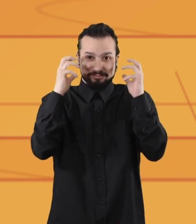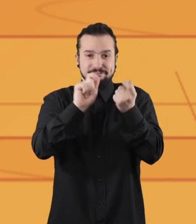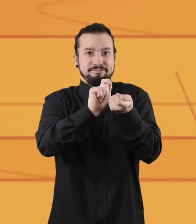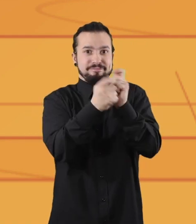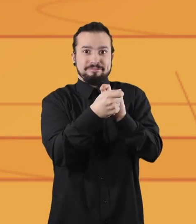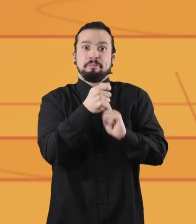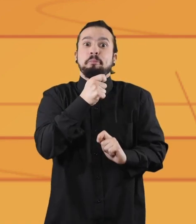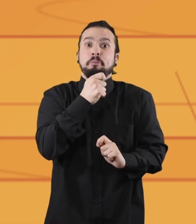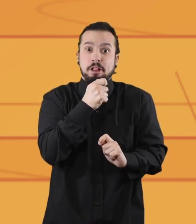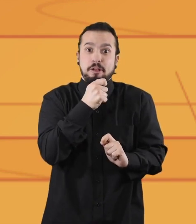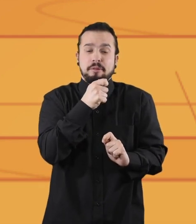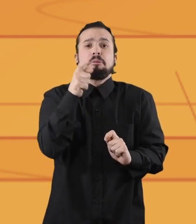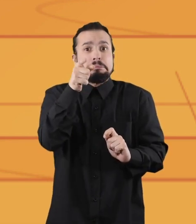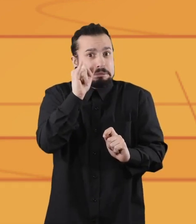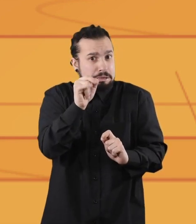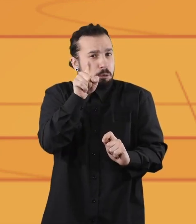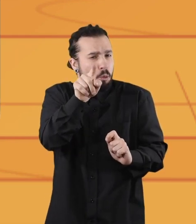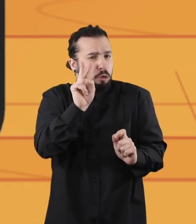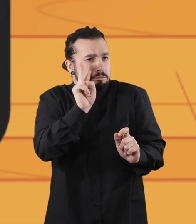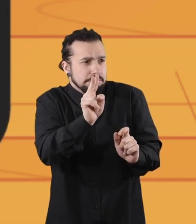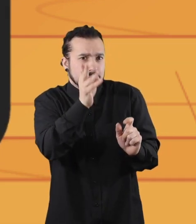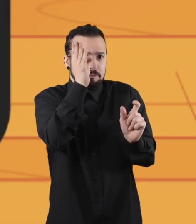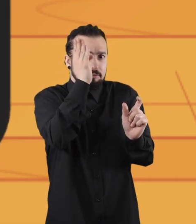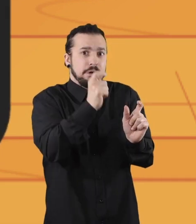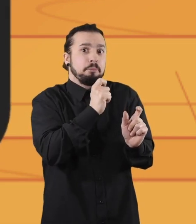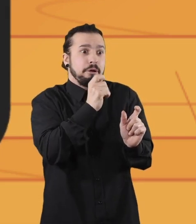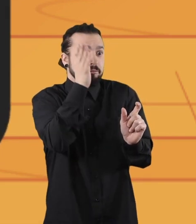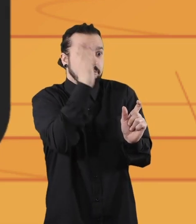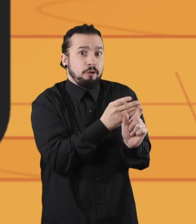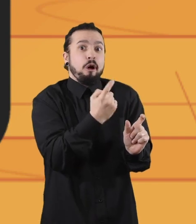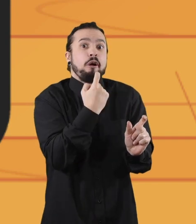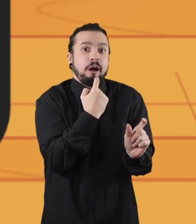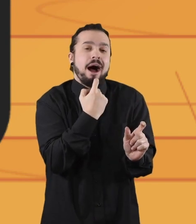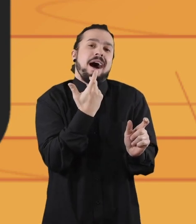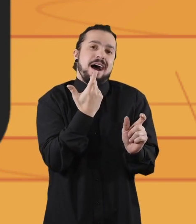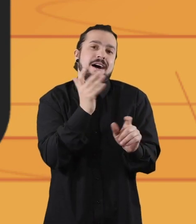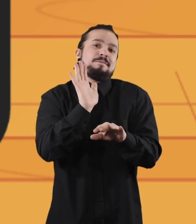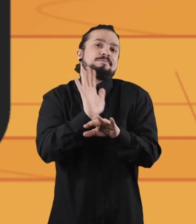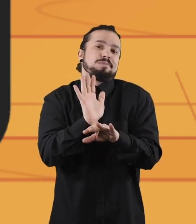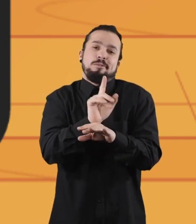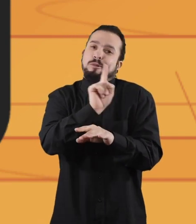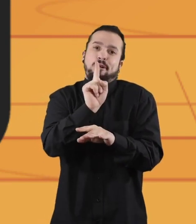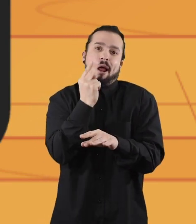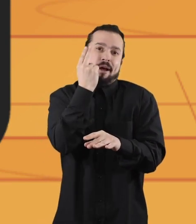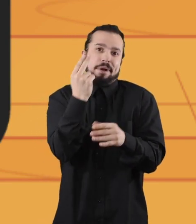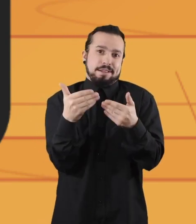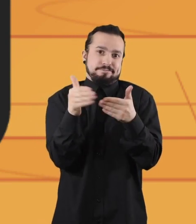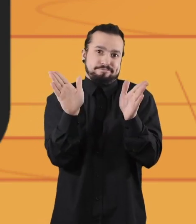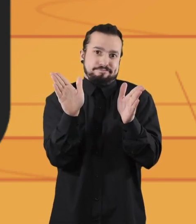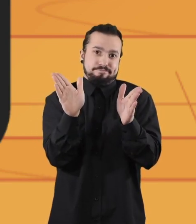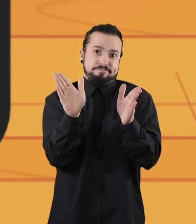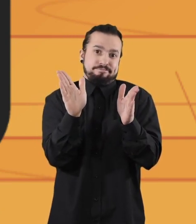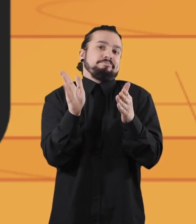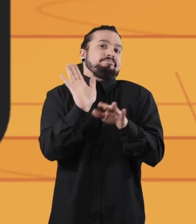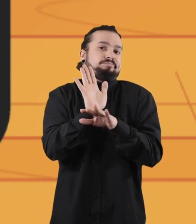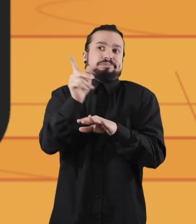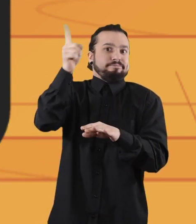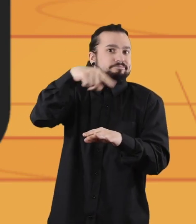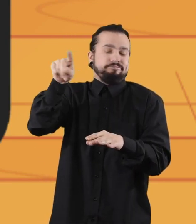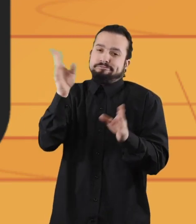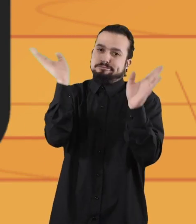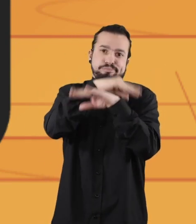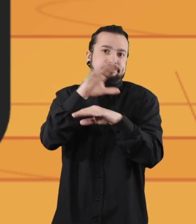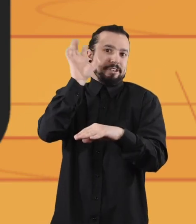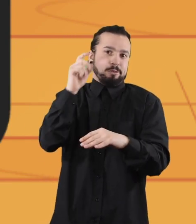aparecerá el icono de un micrófono. Si aparece con una línea roja sobre él, significa que